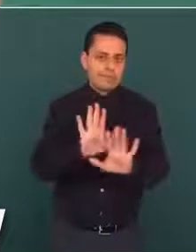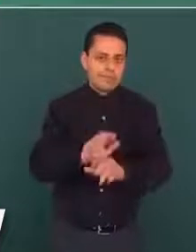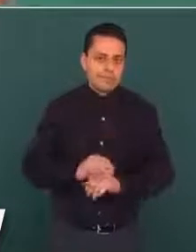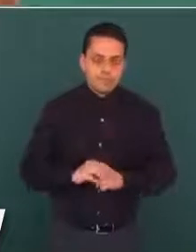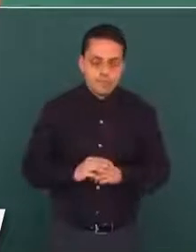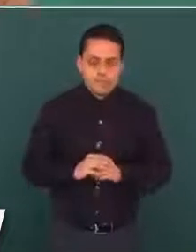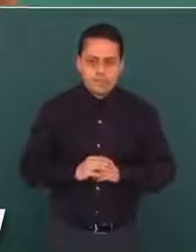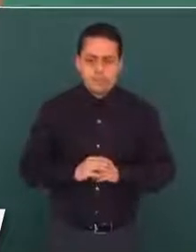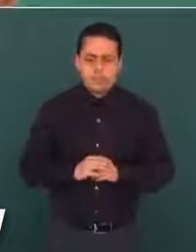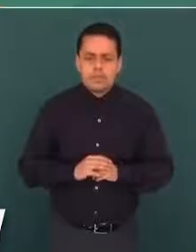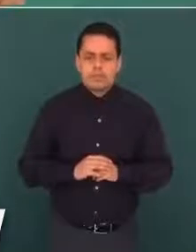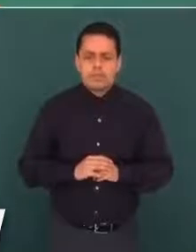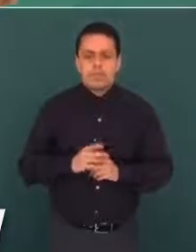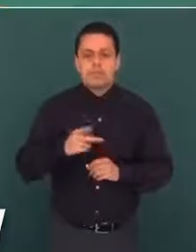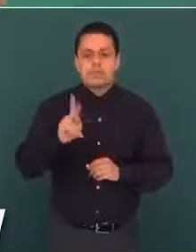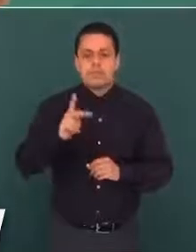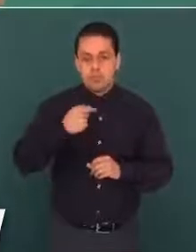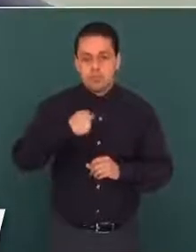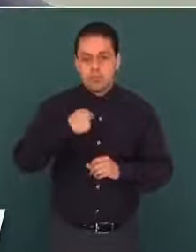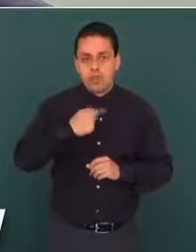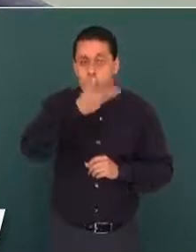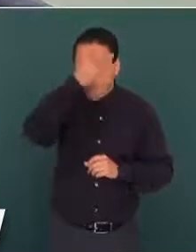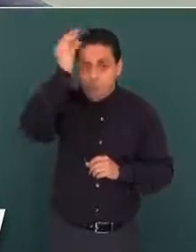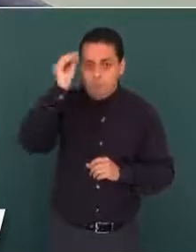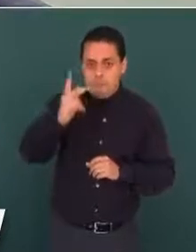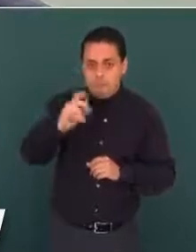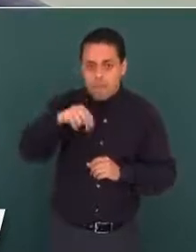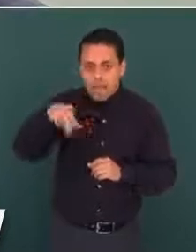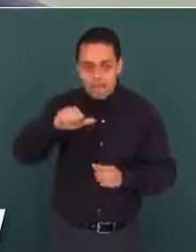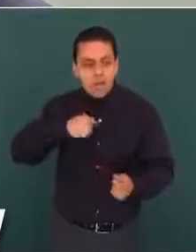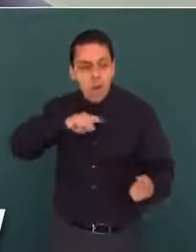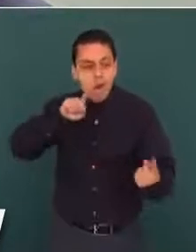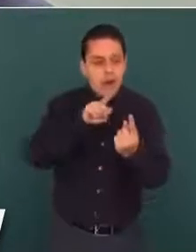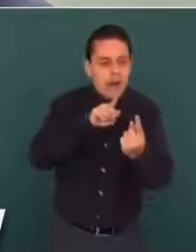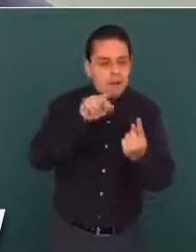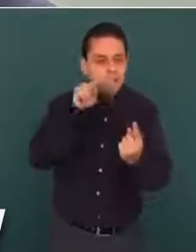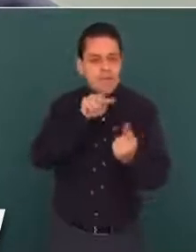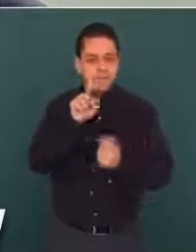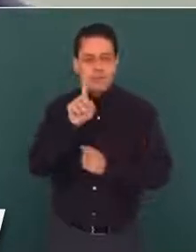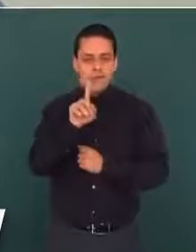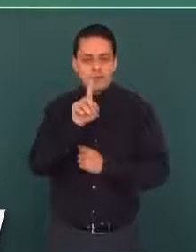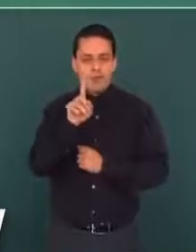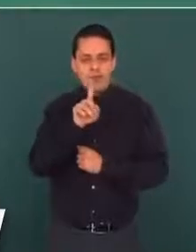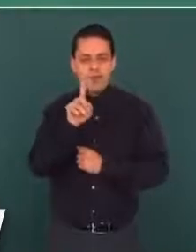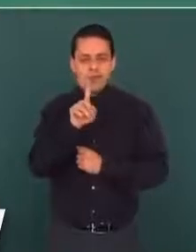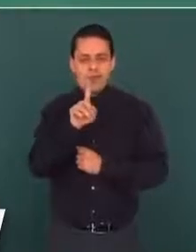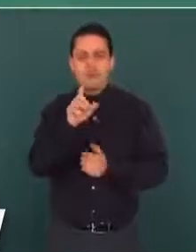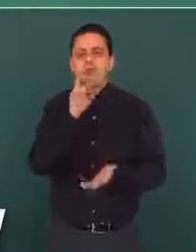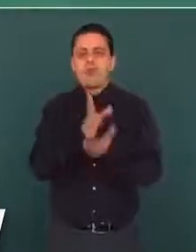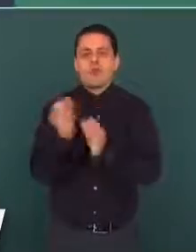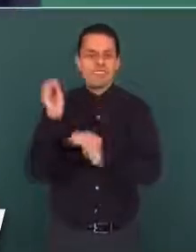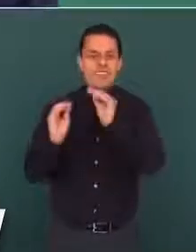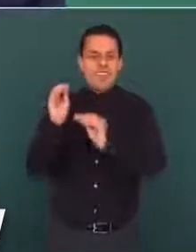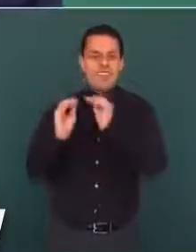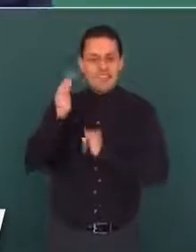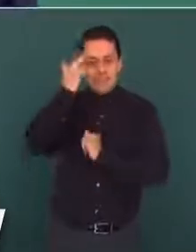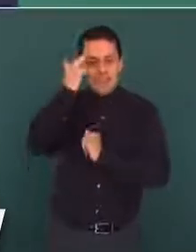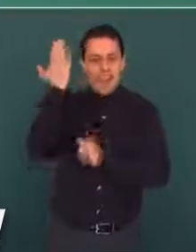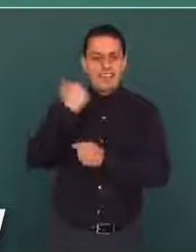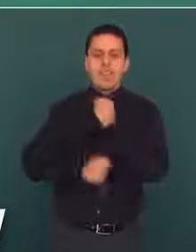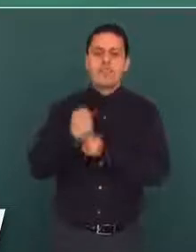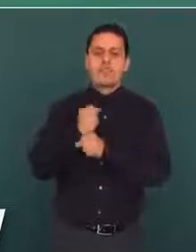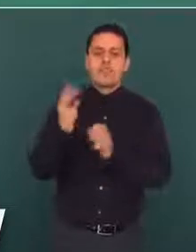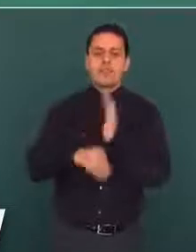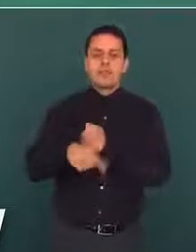Pero nunca vi a Peña Nieto, nada más en los debates que tuvimos en el 2012.